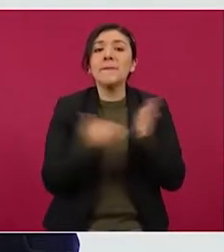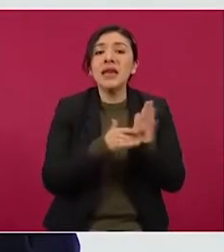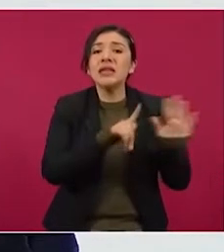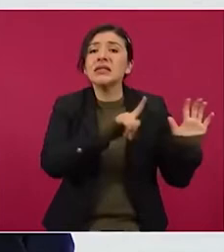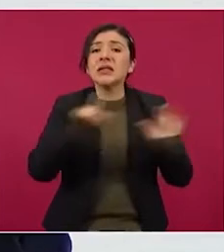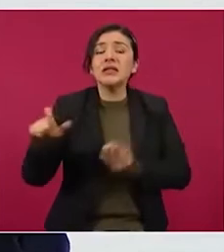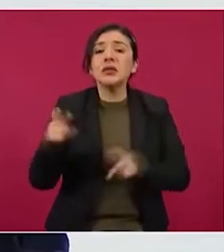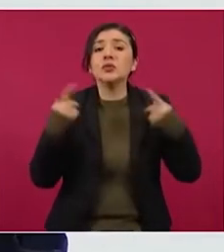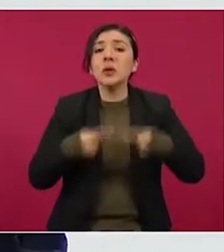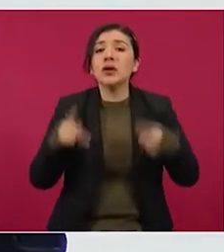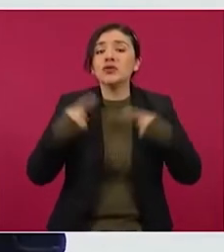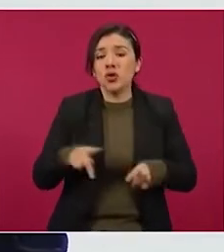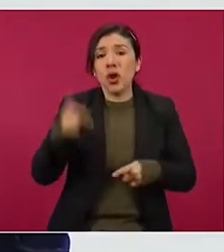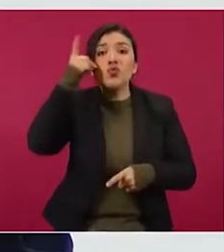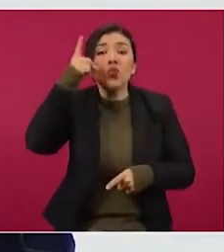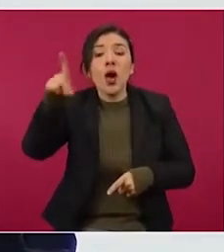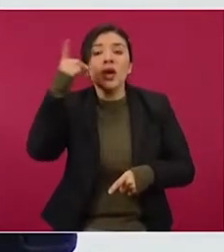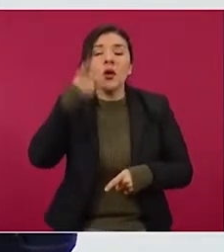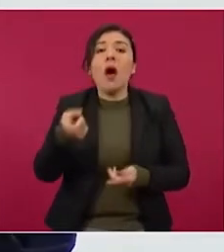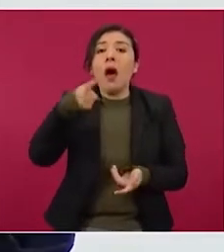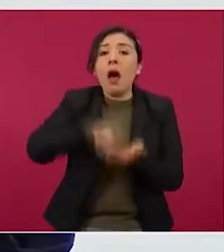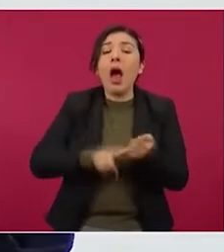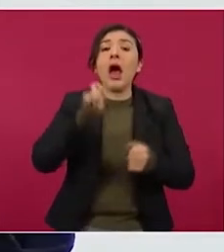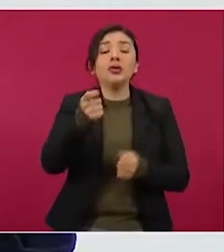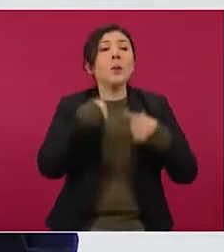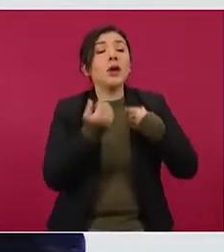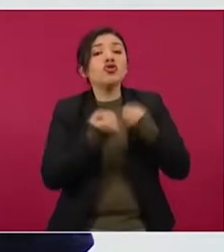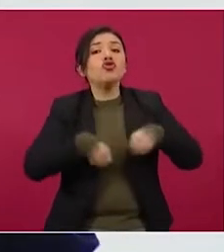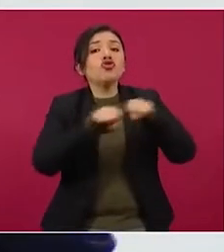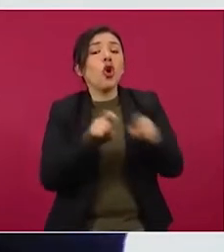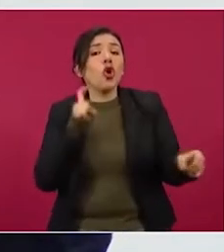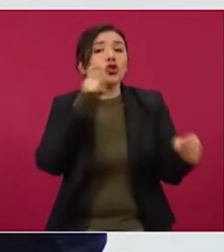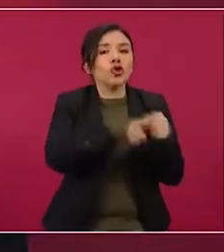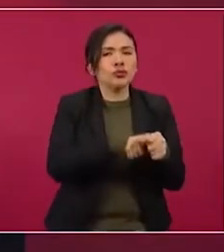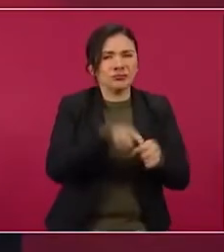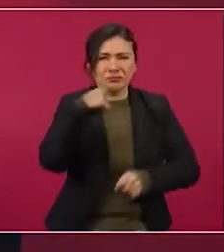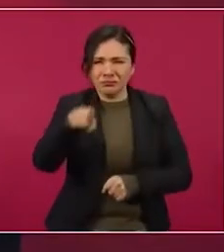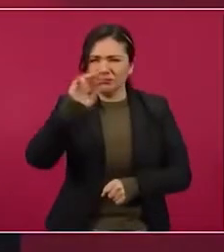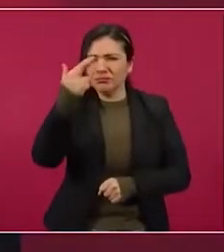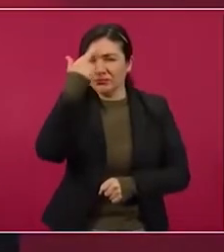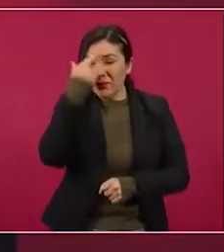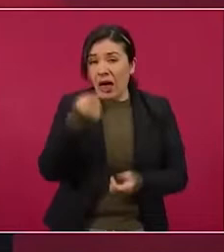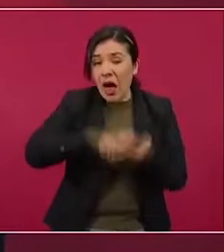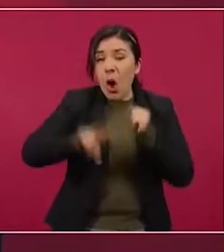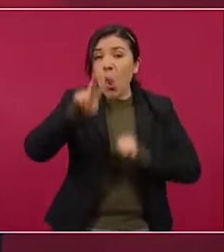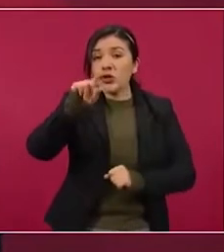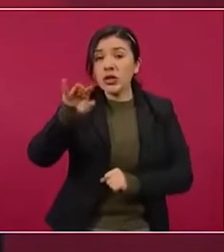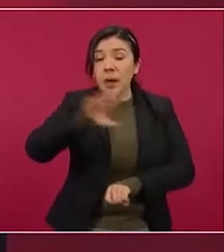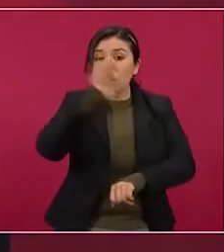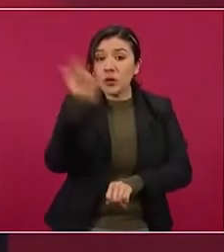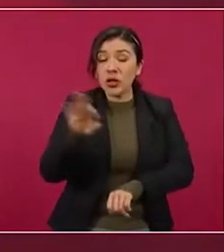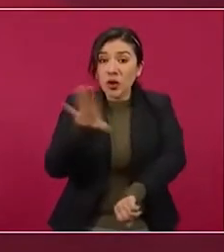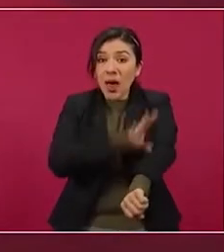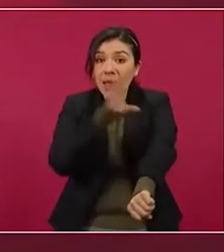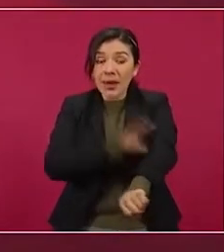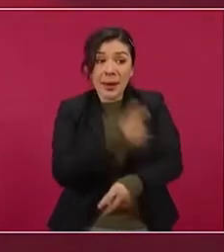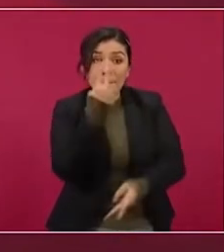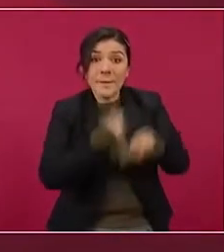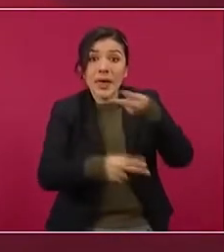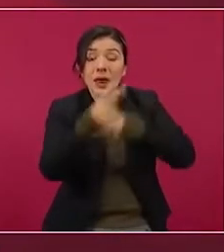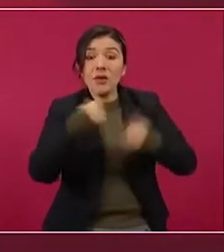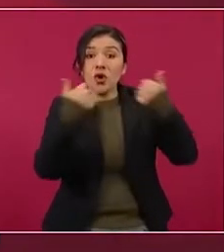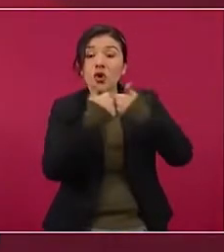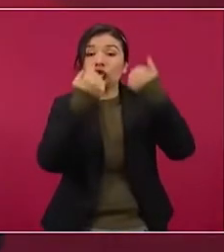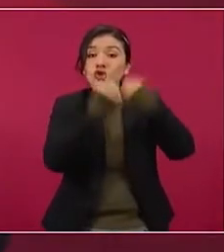clientes disfrazados de socios. Hay que recordar que el 80 por ciento de la energía que producen las